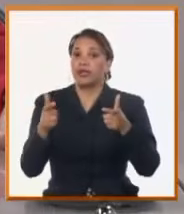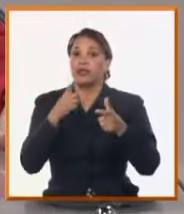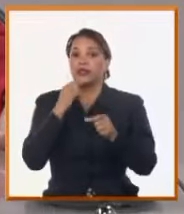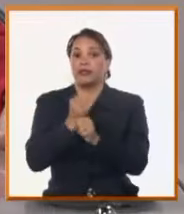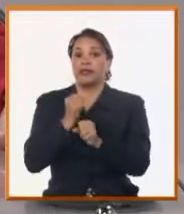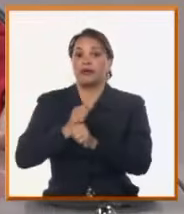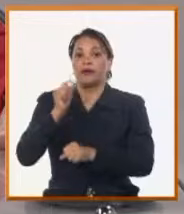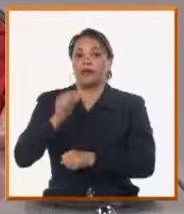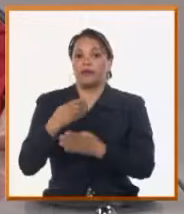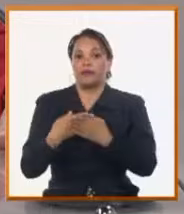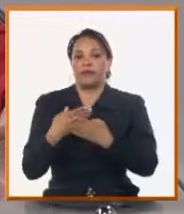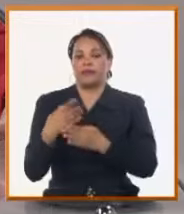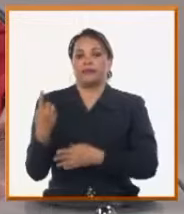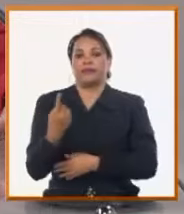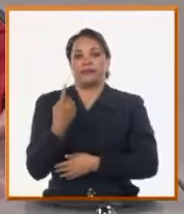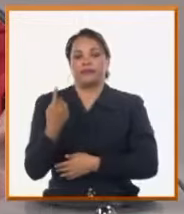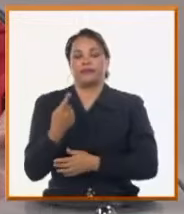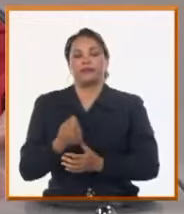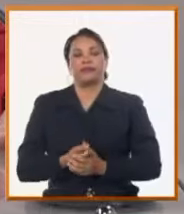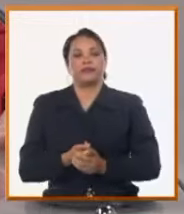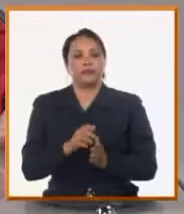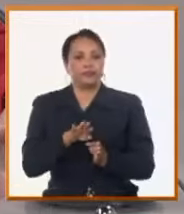trabajadores de nuestra empresa. No obstante eso,